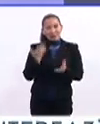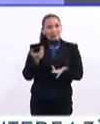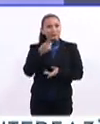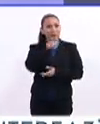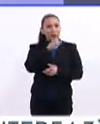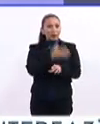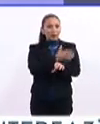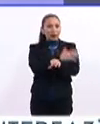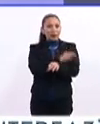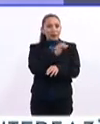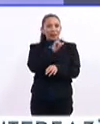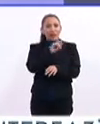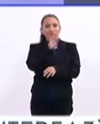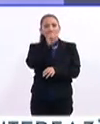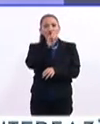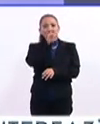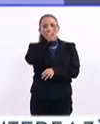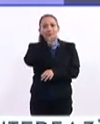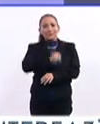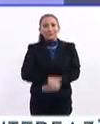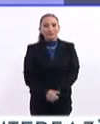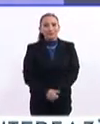comparte nuestra compañera Fernanda Flores.